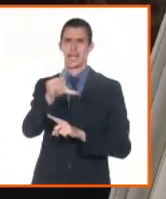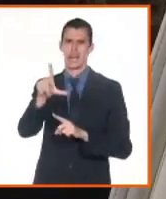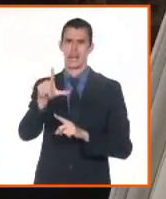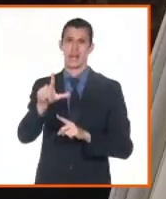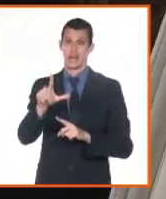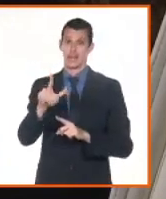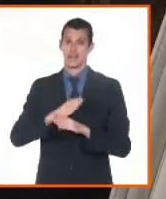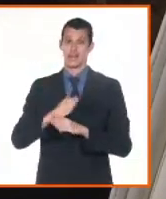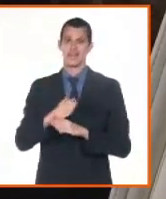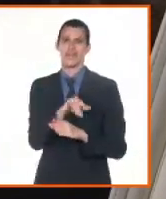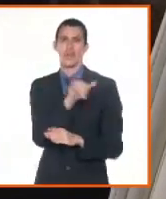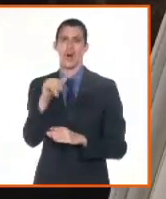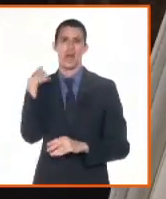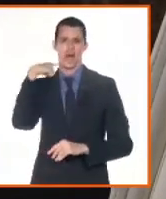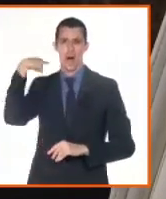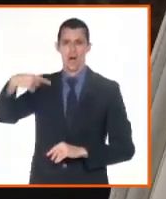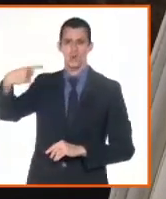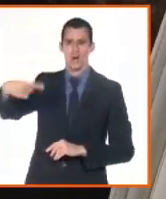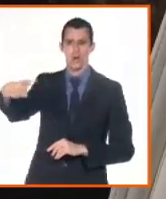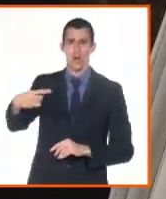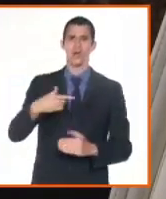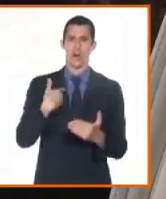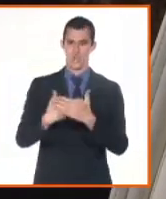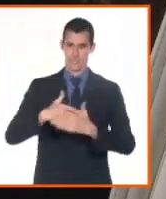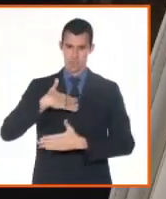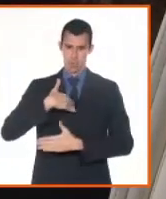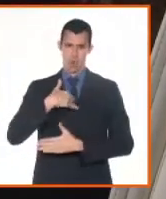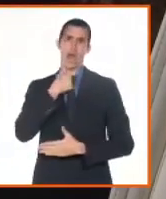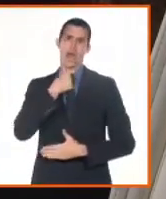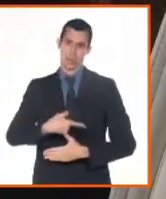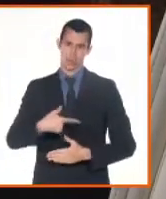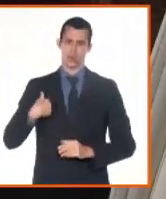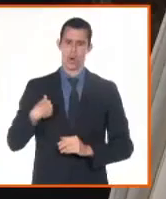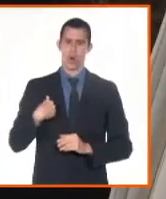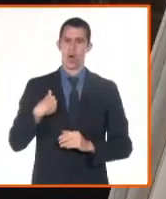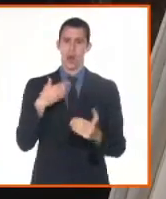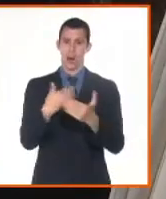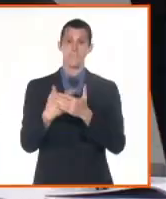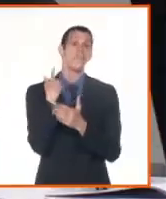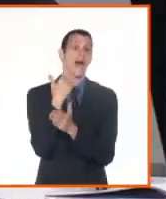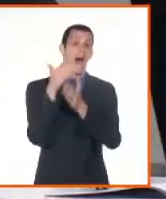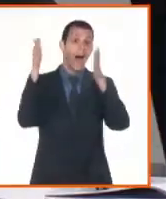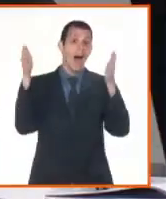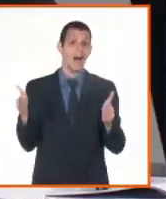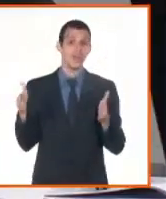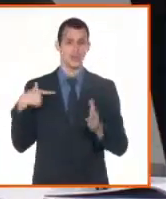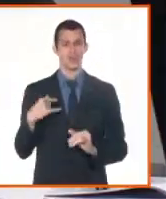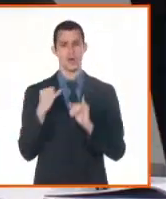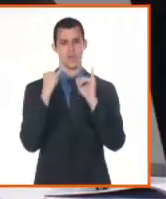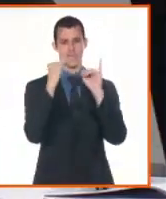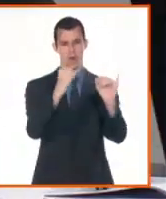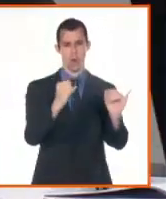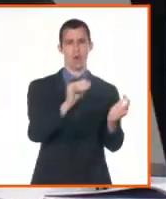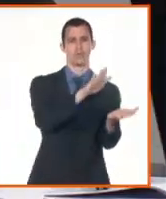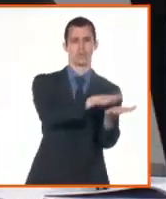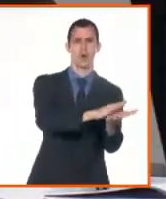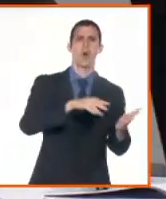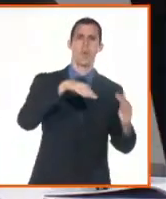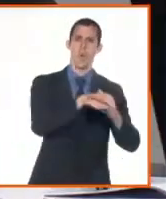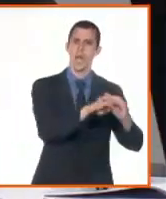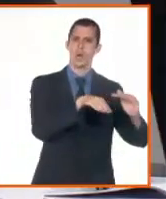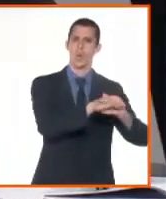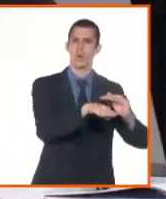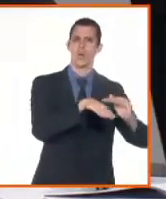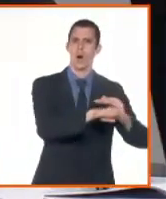entidad económica. ¿Tiene un proceso continuo de relación con esas entidades? Pudiéramos decir que el registro mercantil es el